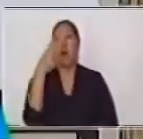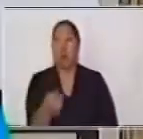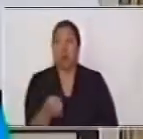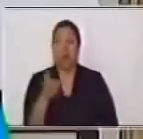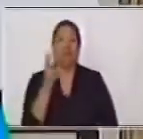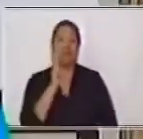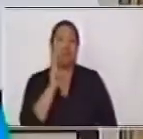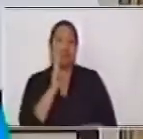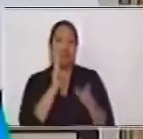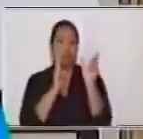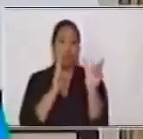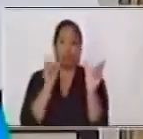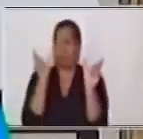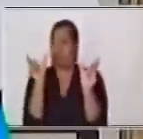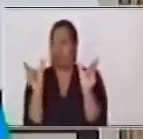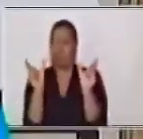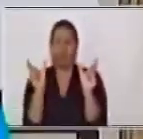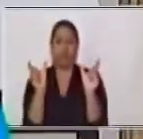bueno aquí es,